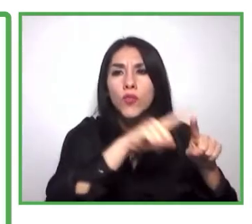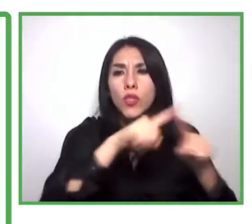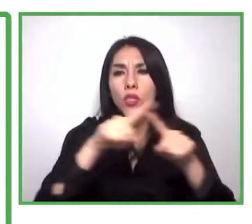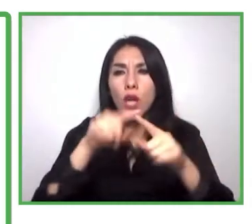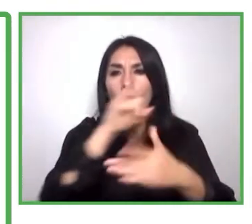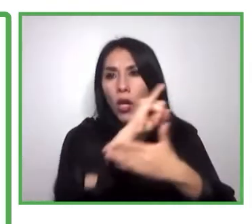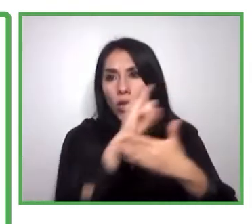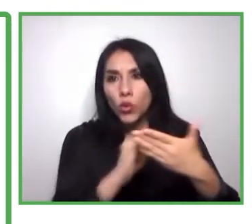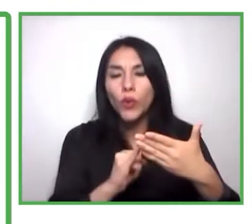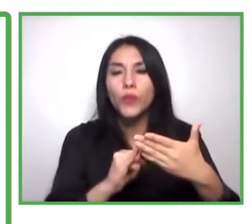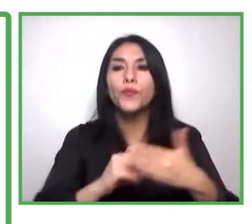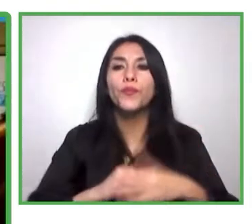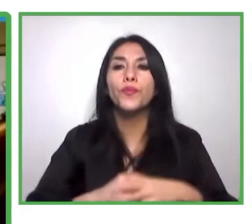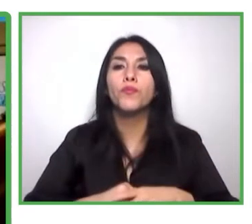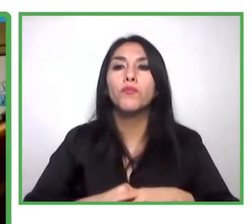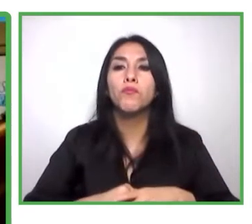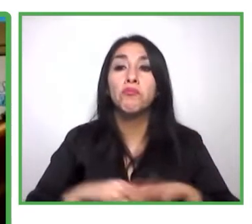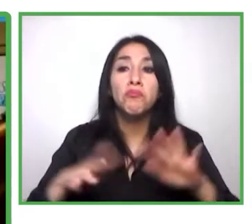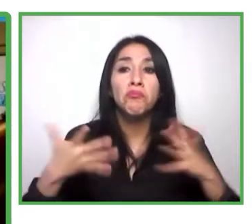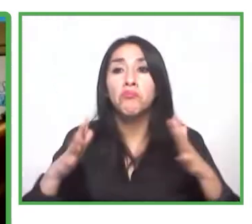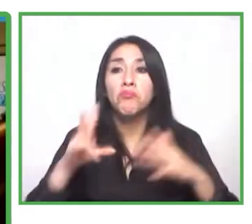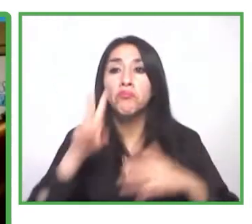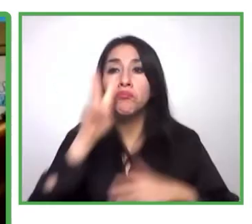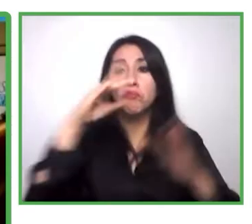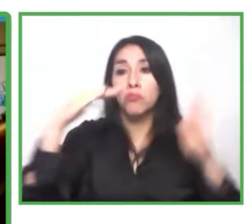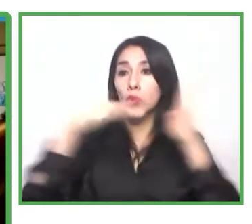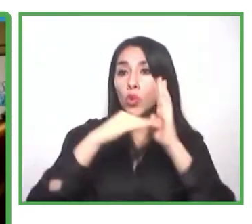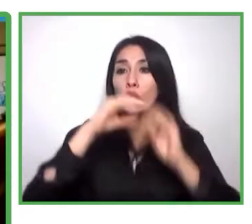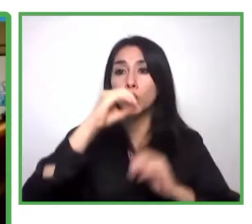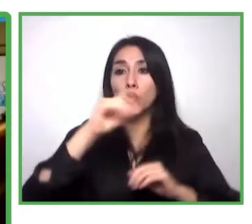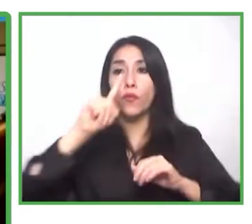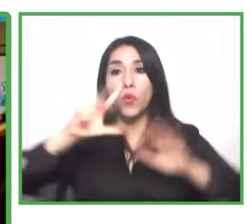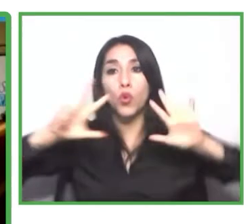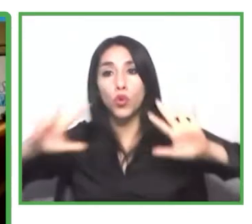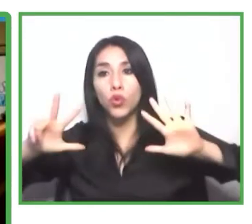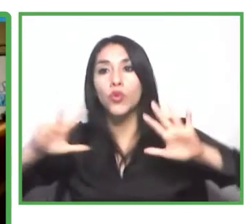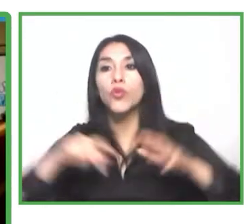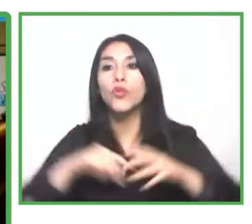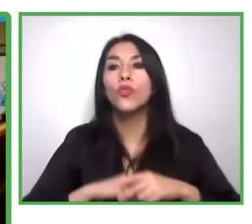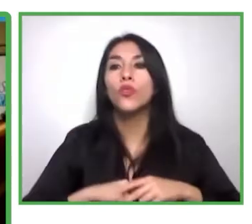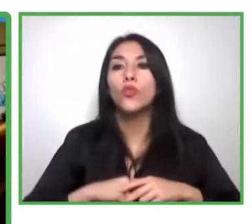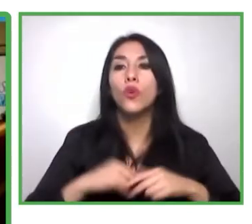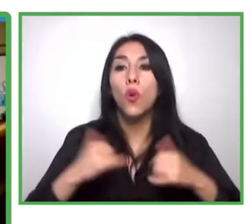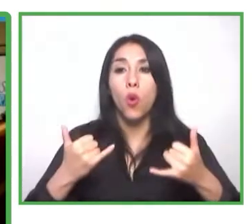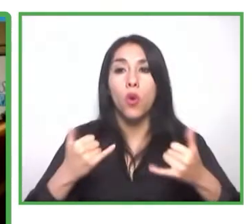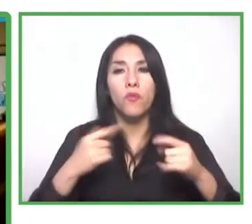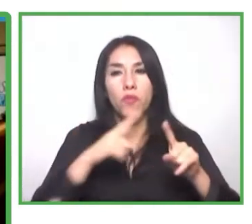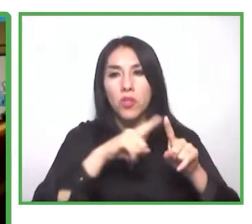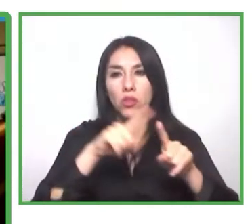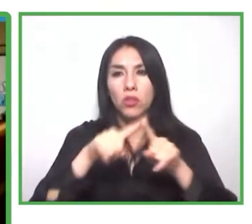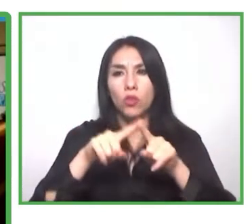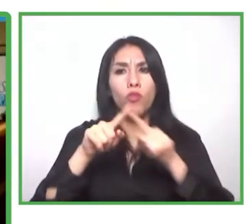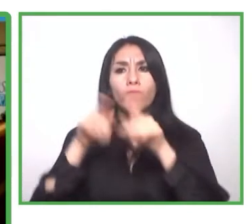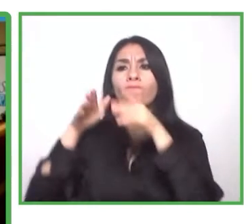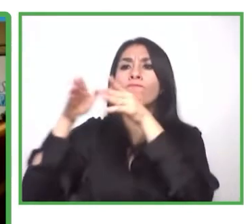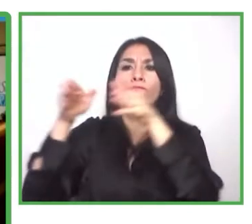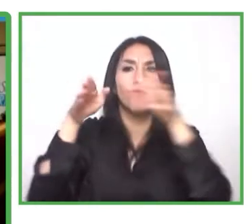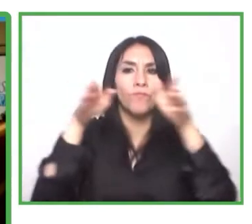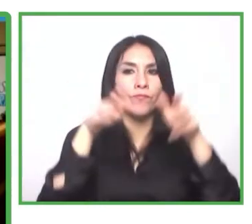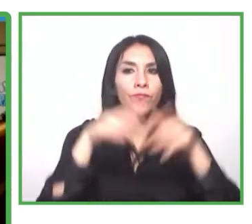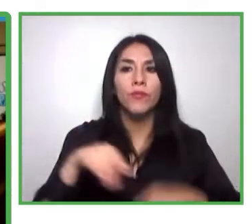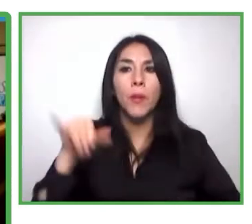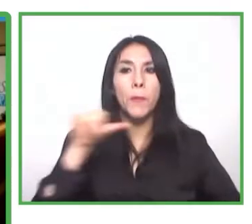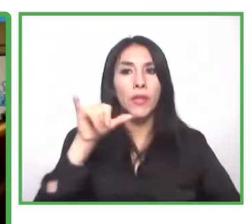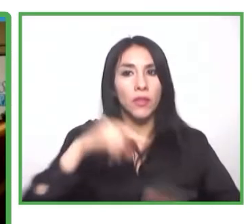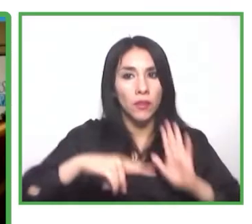2018 con distintos focos. Además de estar presentes en la feria, también tenemos mentorías, tenemos ruedas de